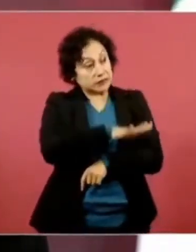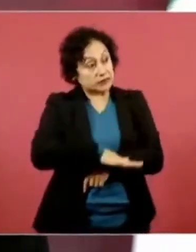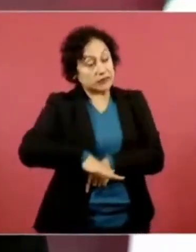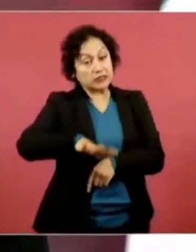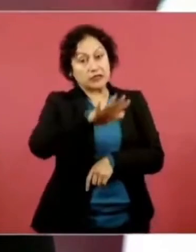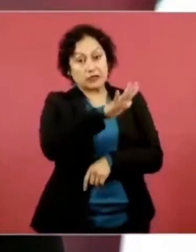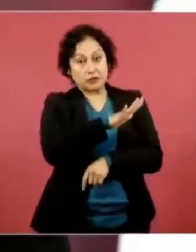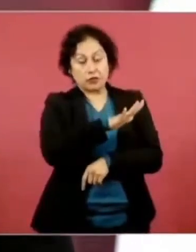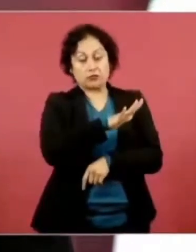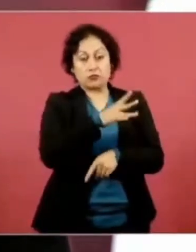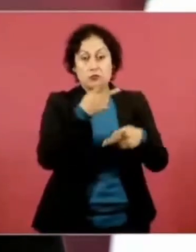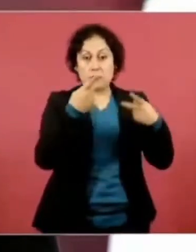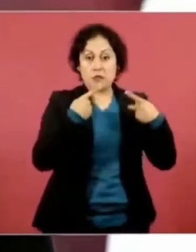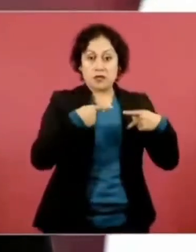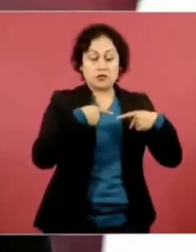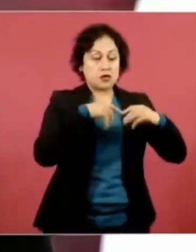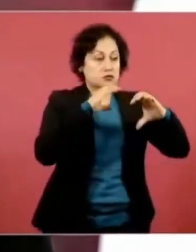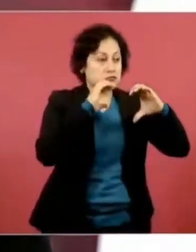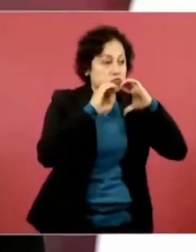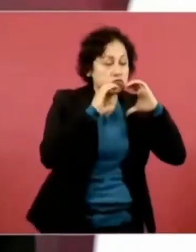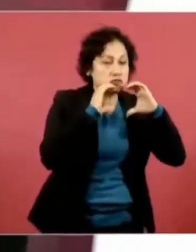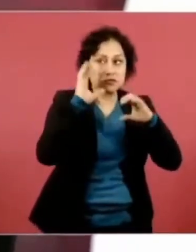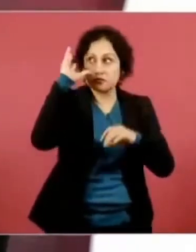hay un retraso.